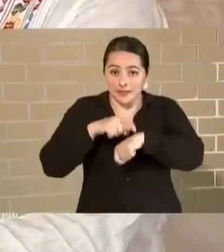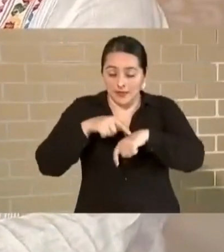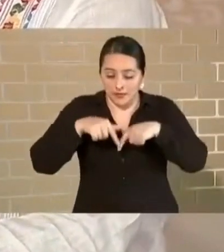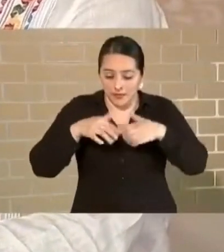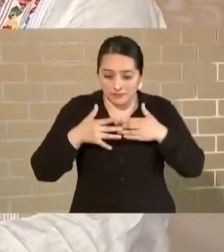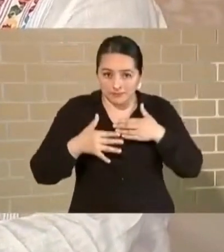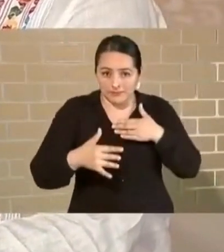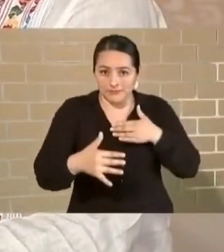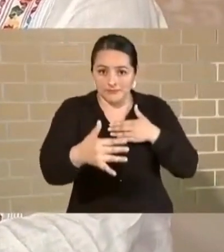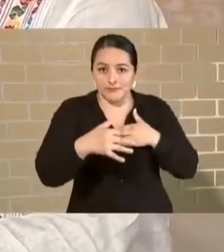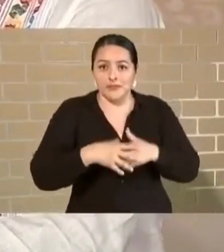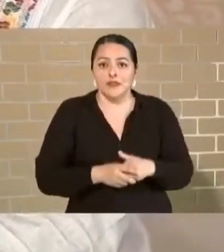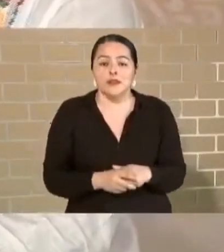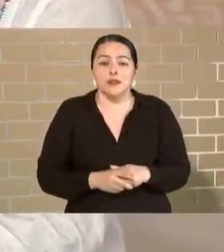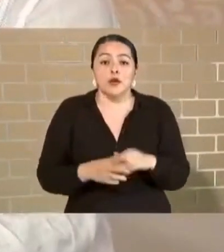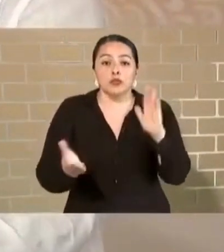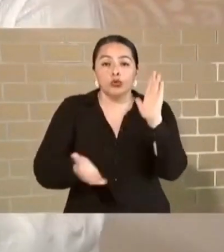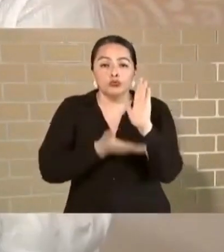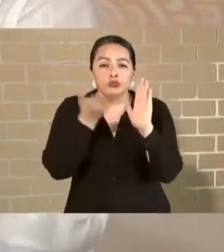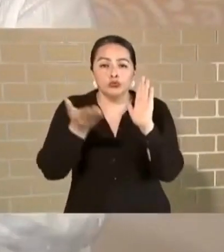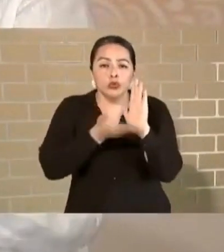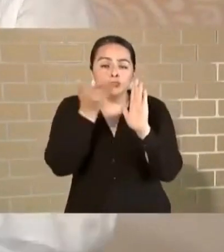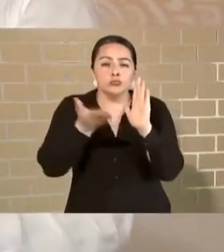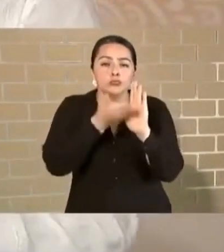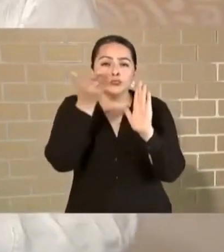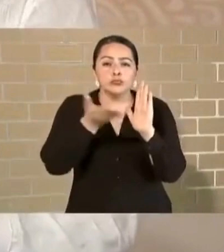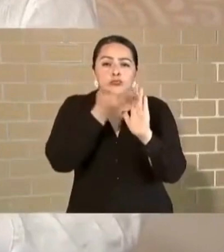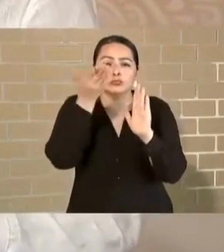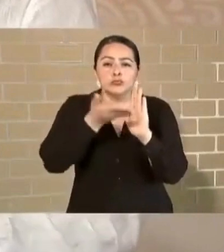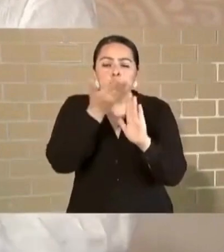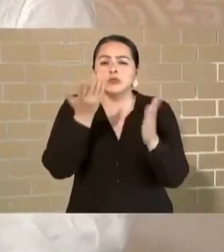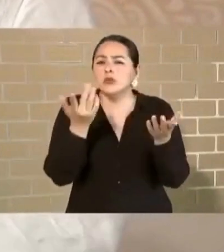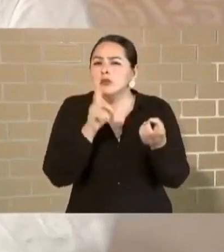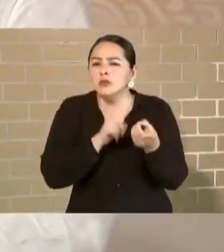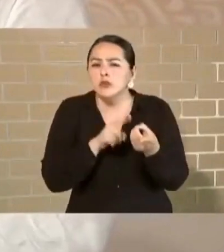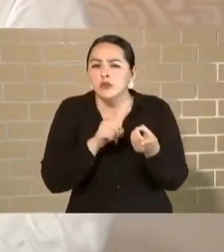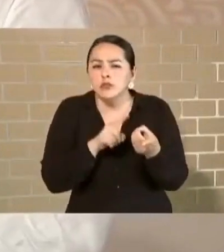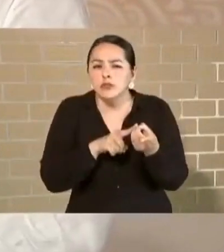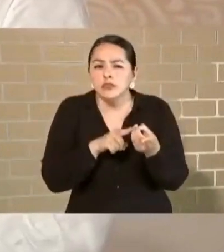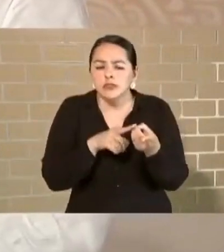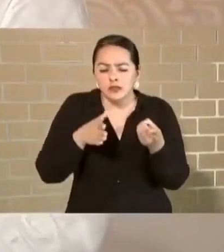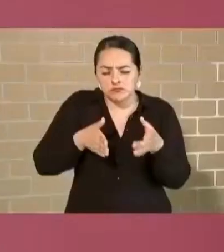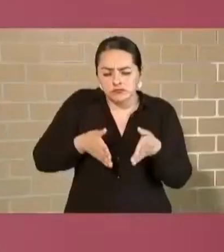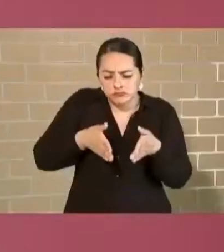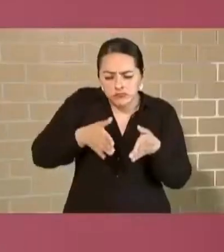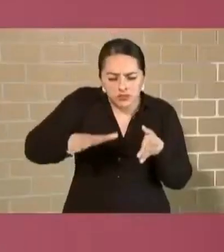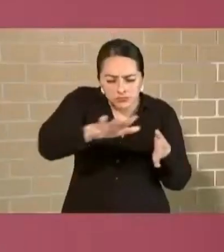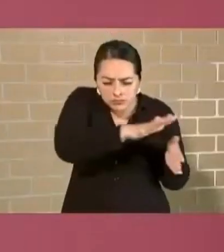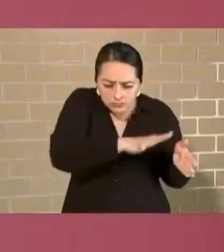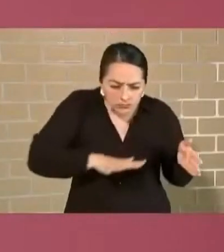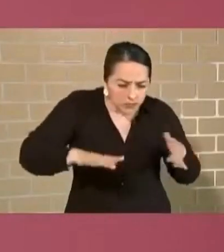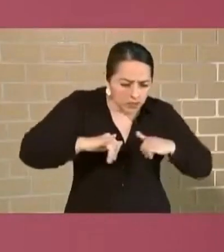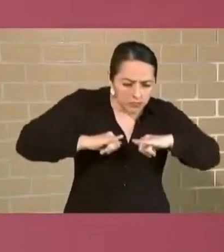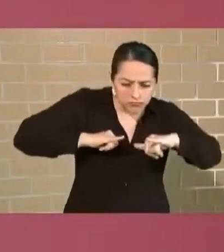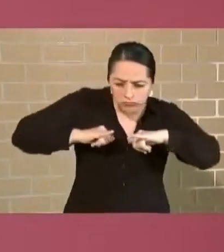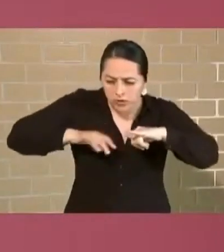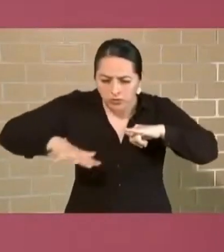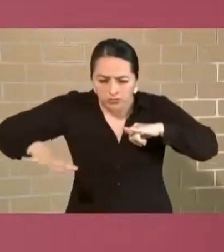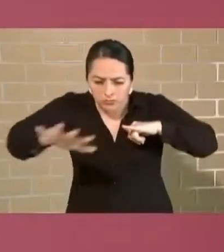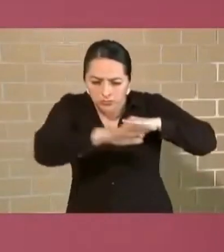construcción, porque se va a hacer en donde está el trazo de la actual